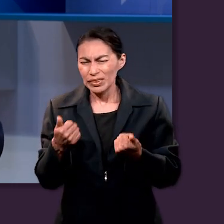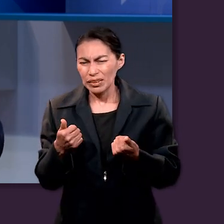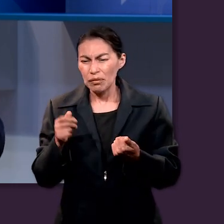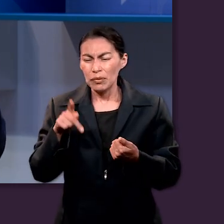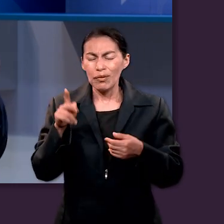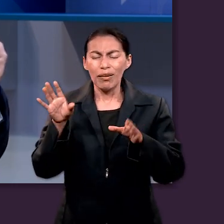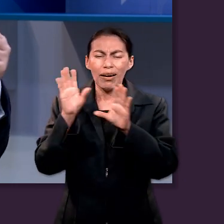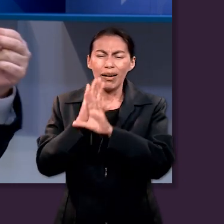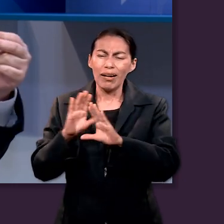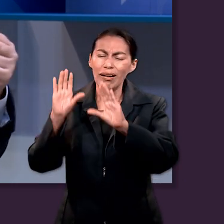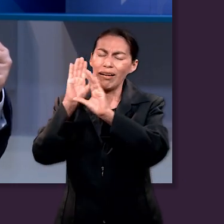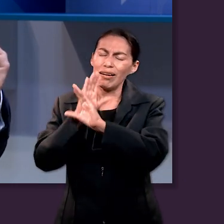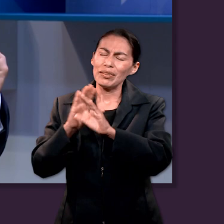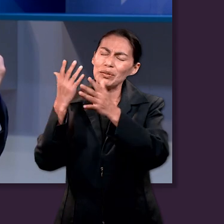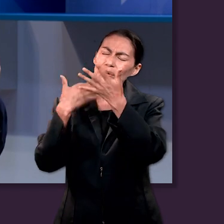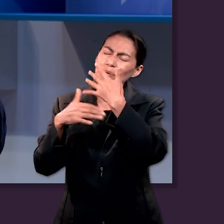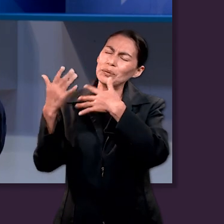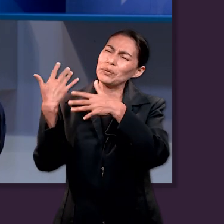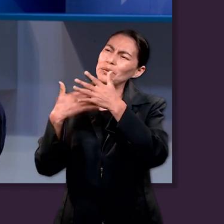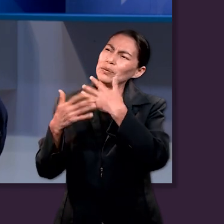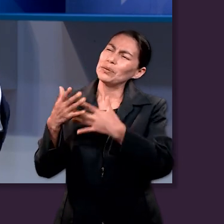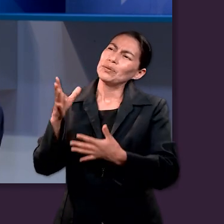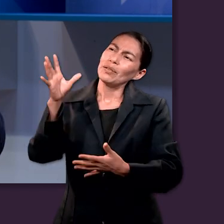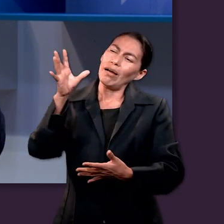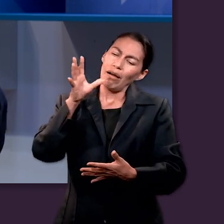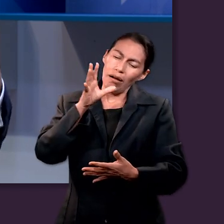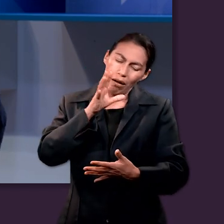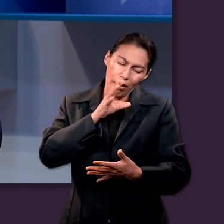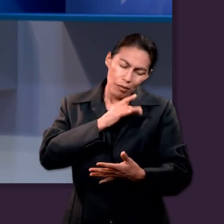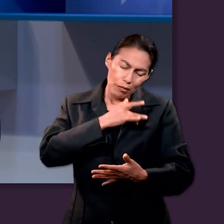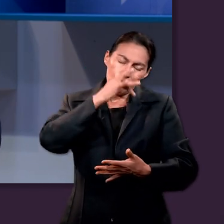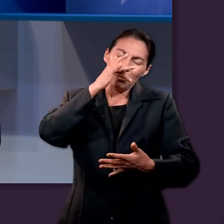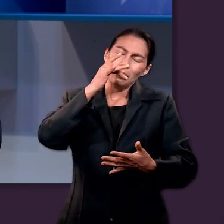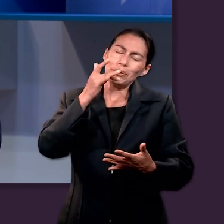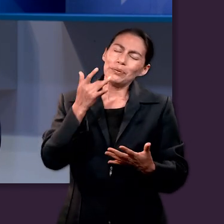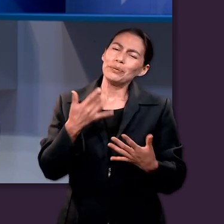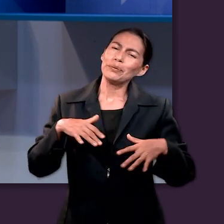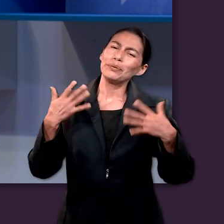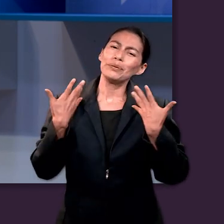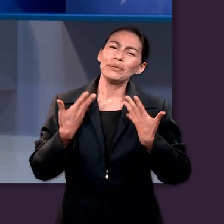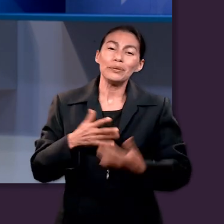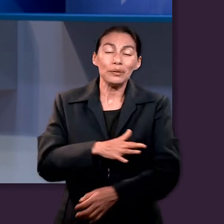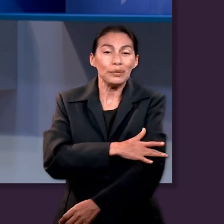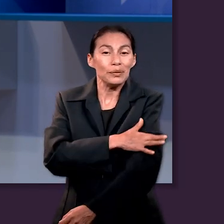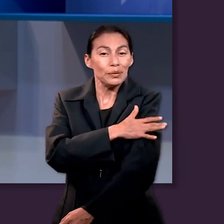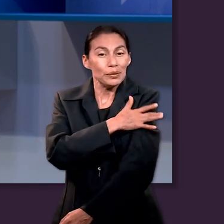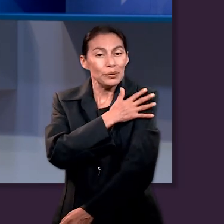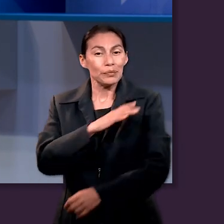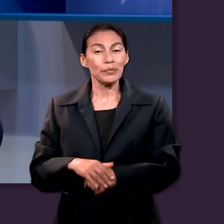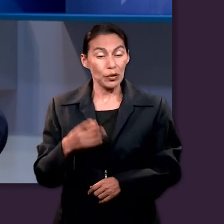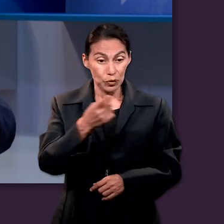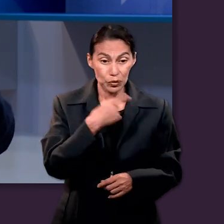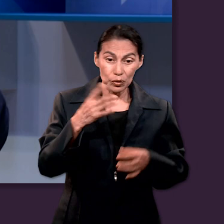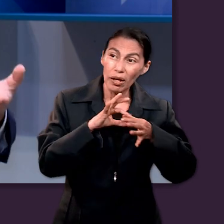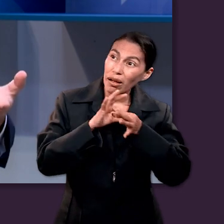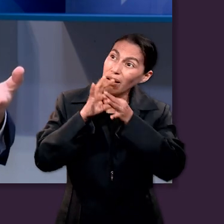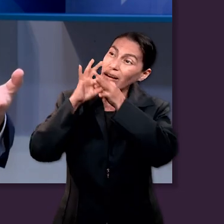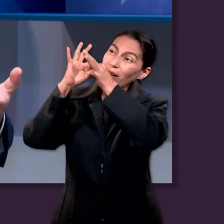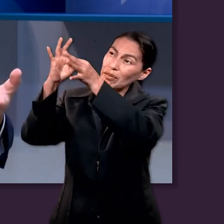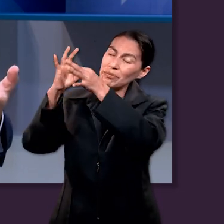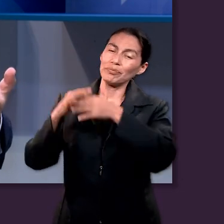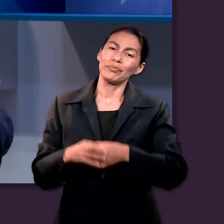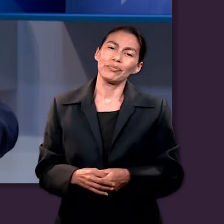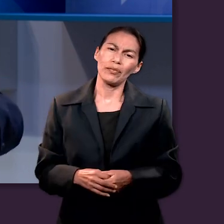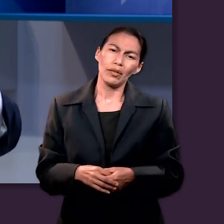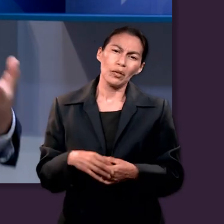el bloque aquí en el foro que a veces la experiencia musical o la experiencia de la alabanza es la que con la que más cercanos nos